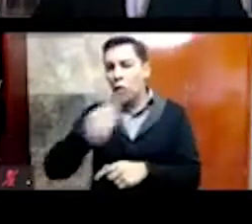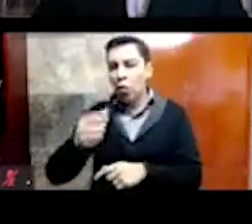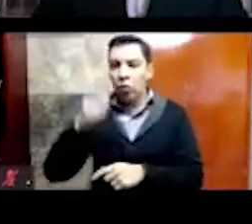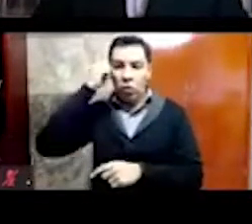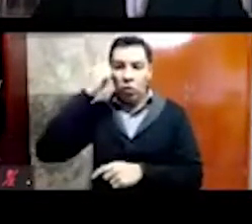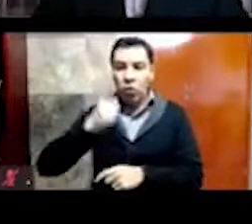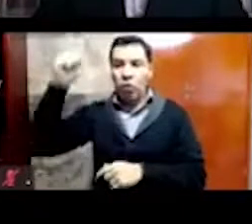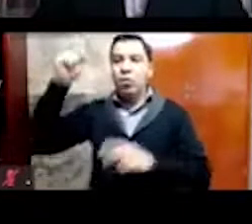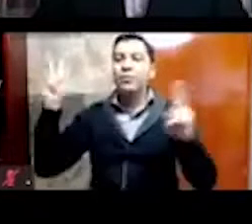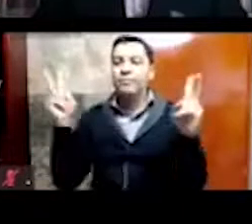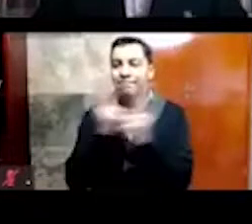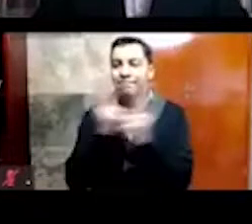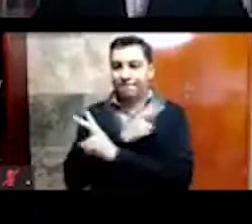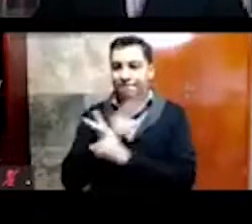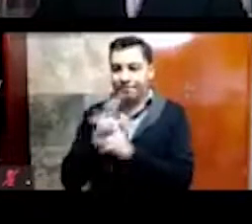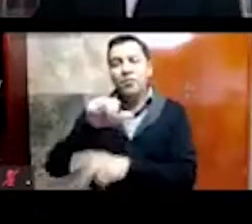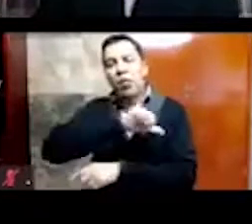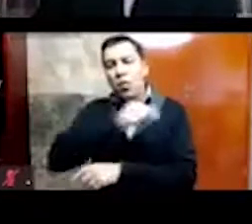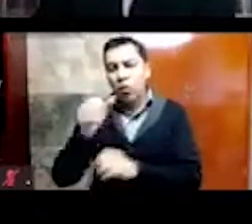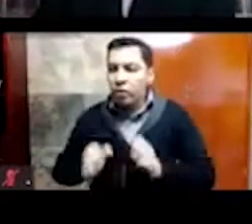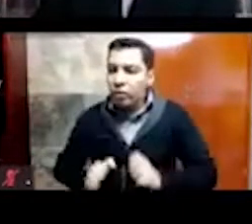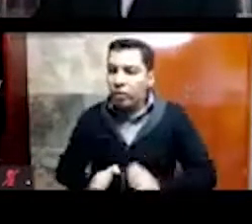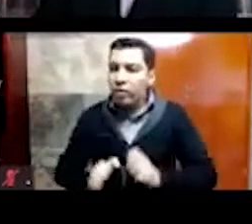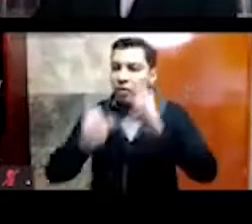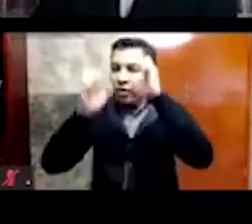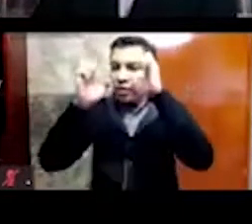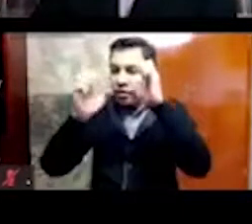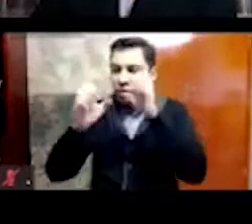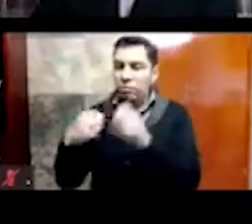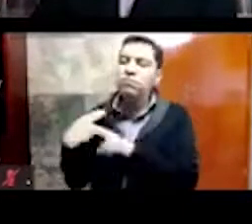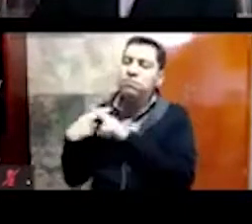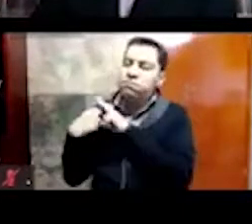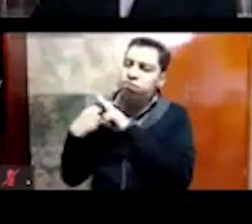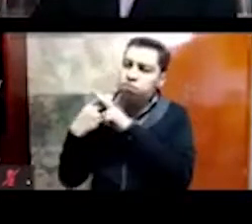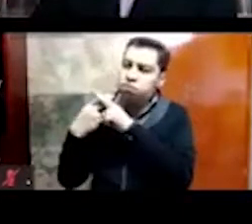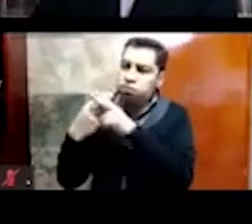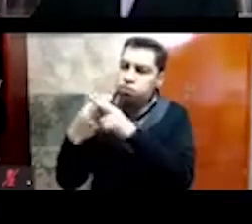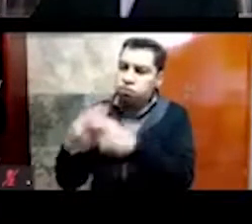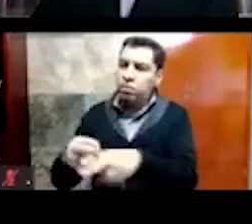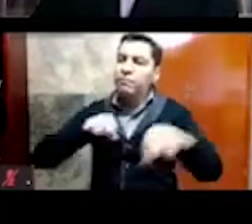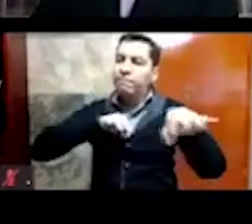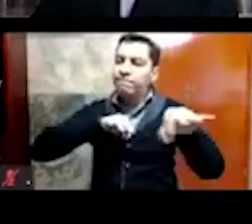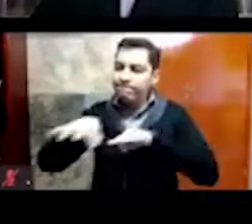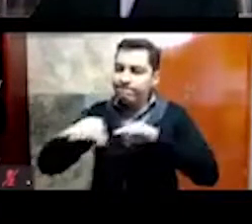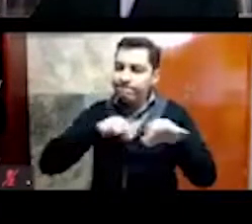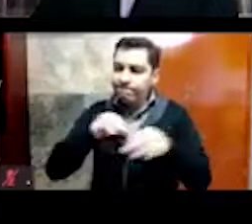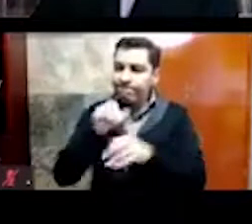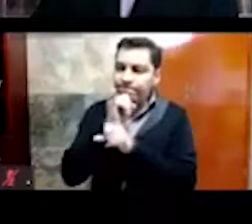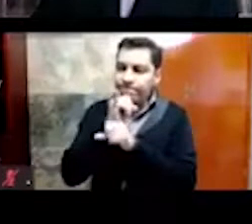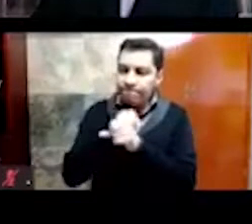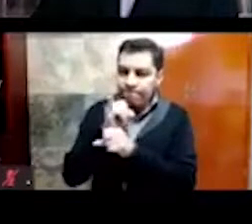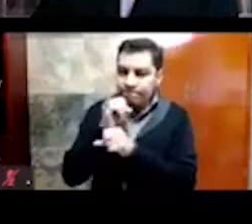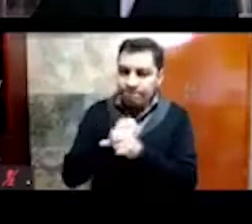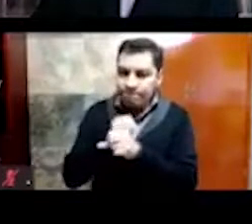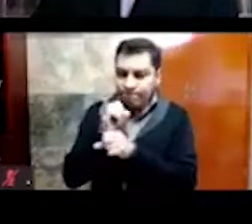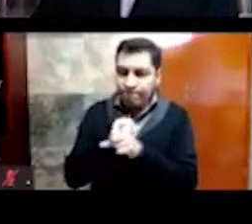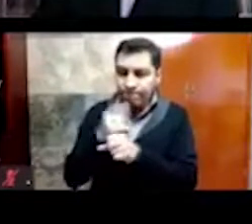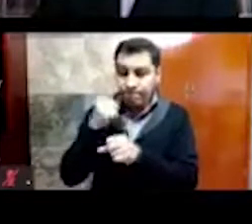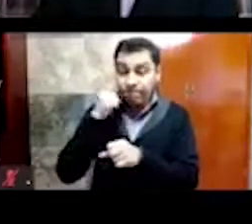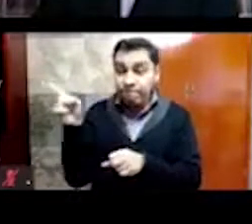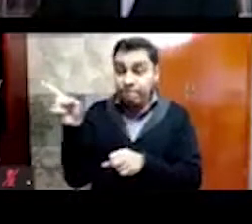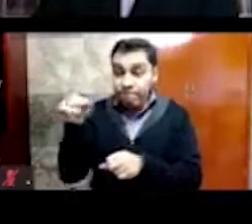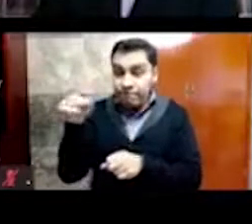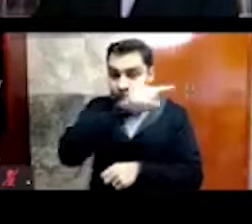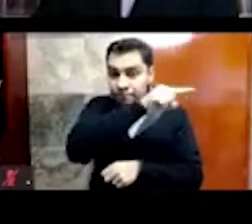edificios que hemos venido trabajando al paso de los años, y esta plataforma que, pues, delimitaba el espacio